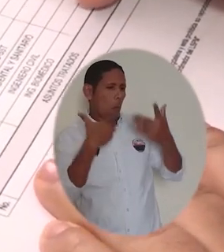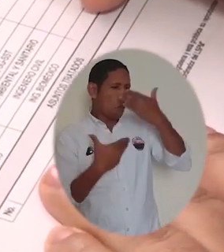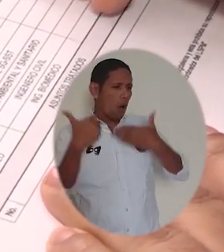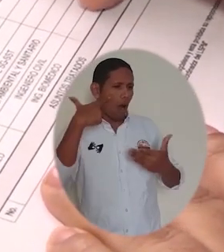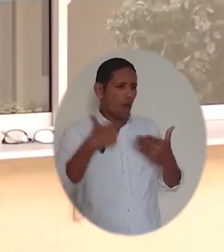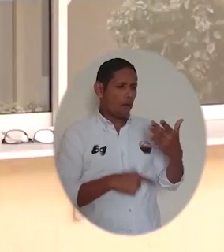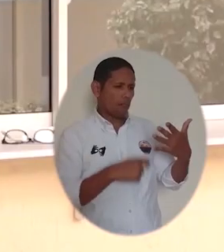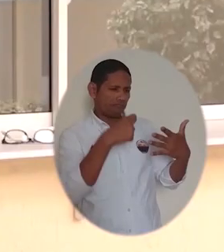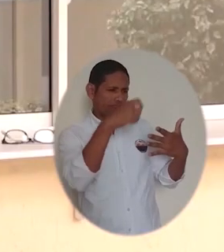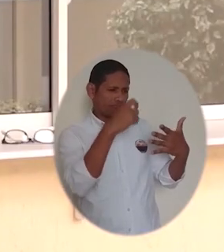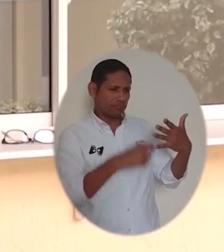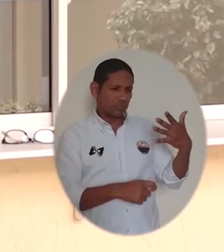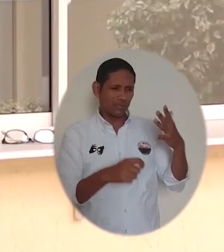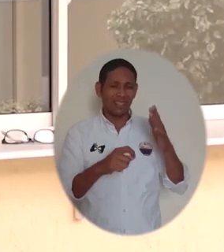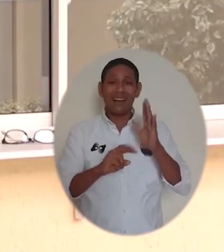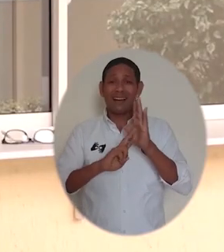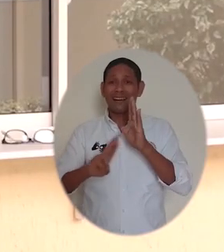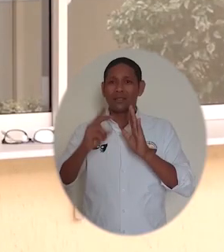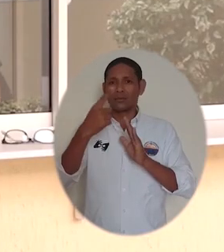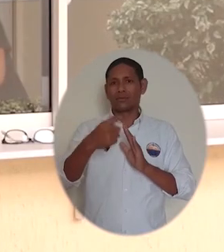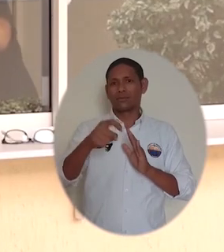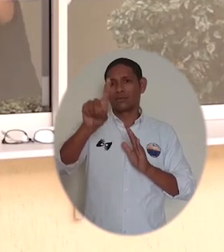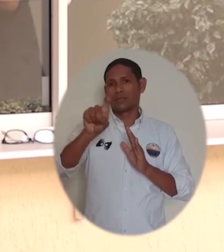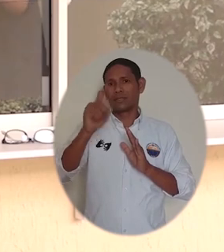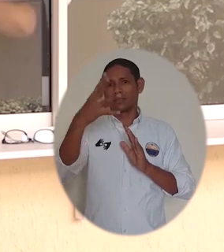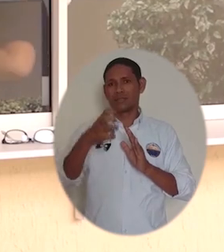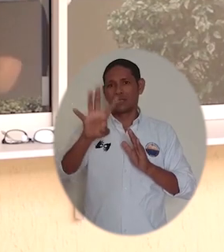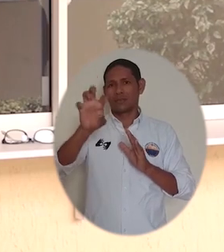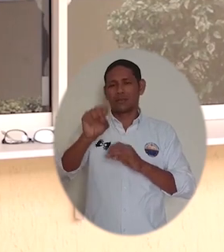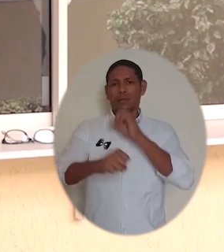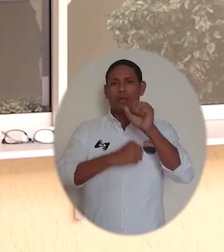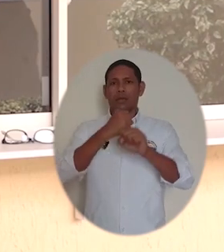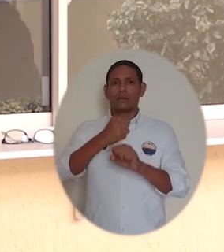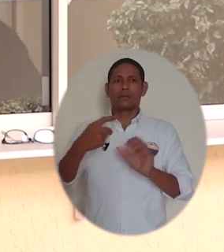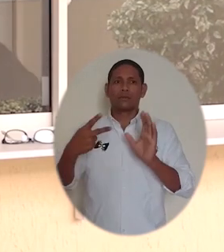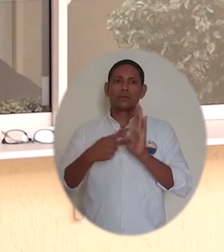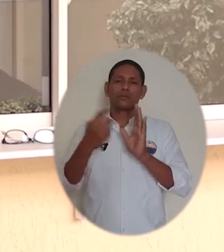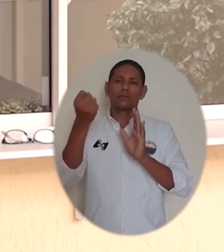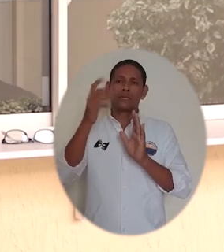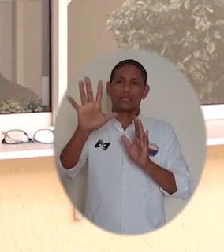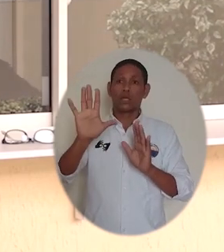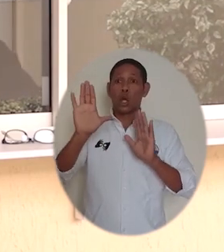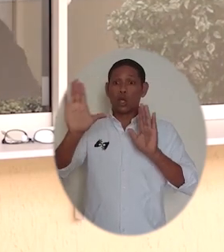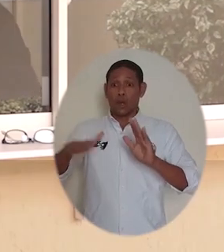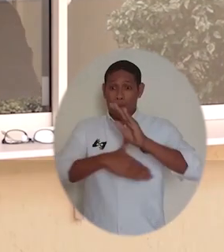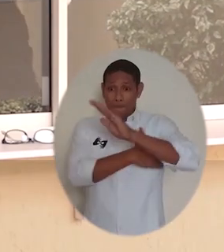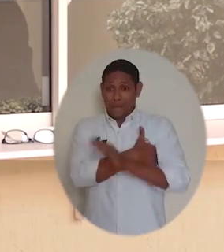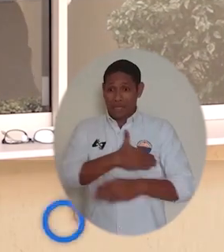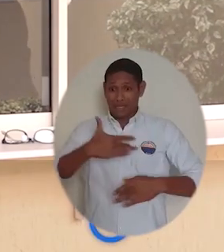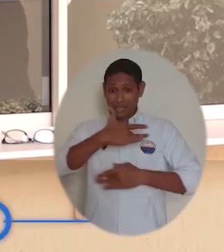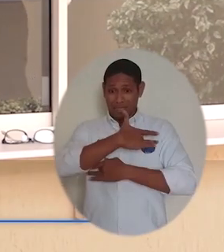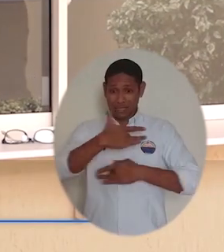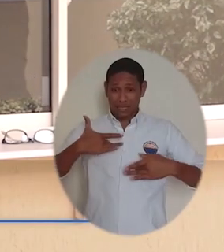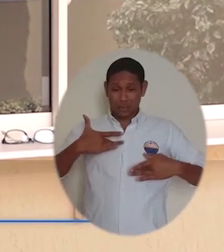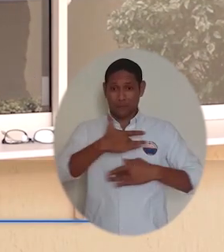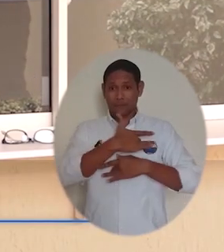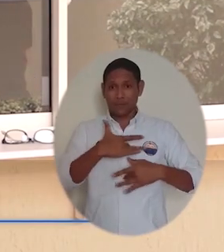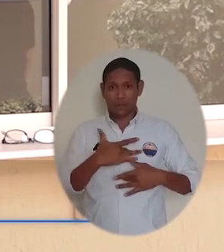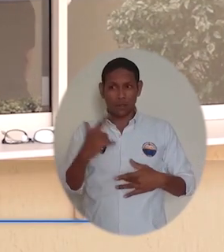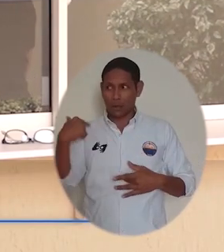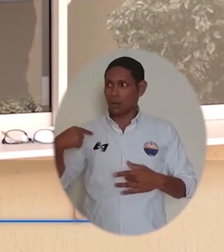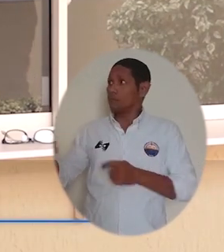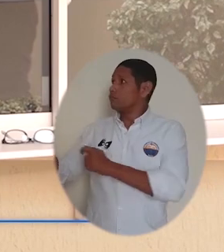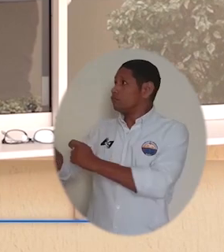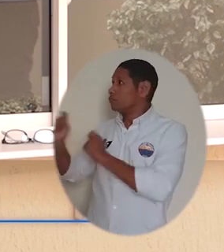calidad por la resolución 16-19 de 2015 del Ministerio de Salud. El Instituto Nacional de Salud